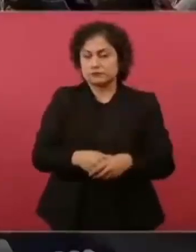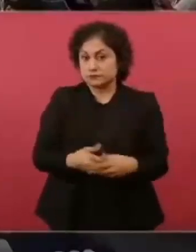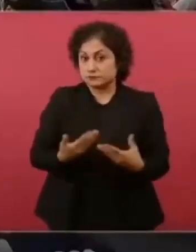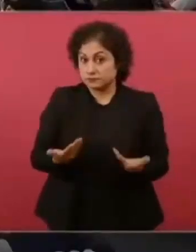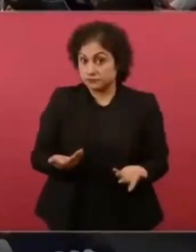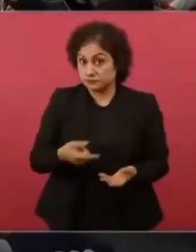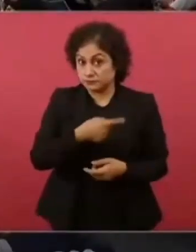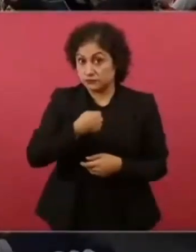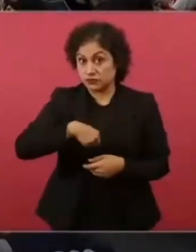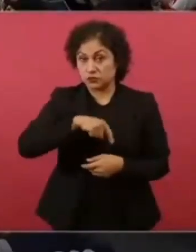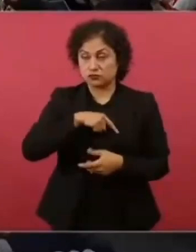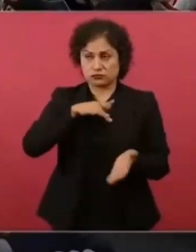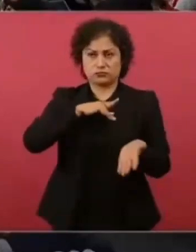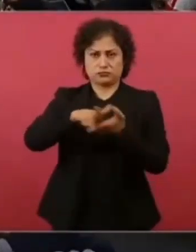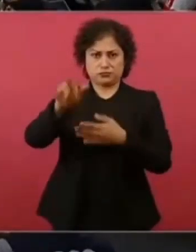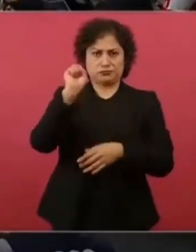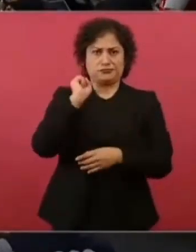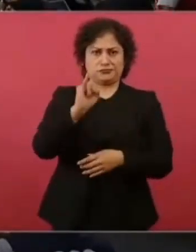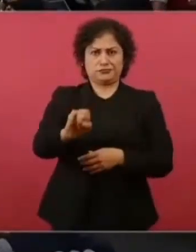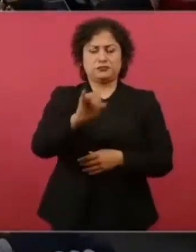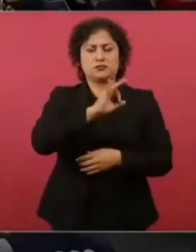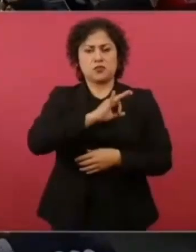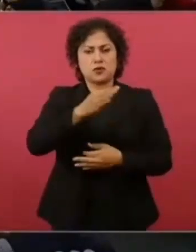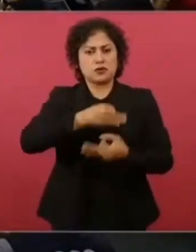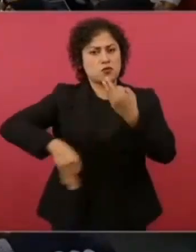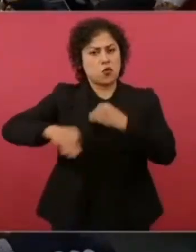nosotros apoyamos esa postura,